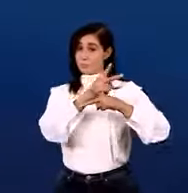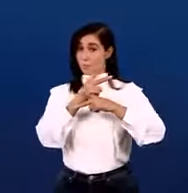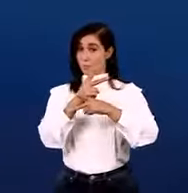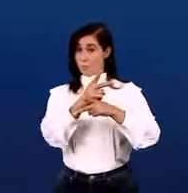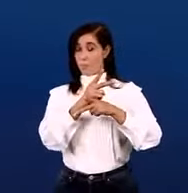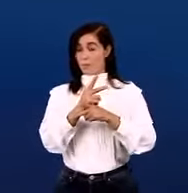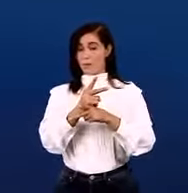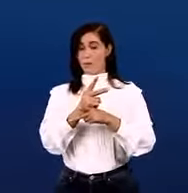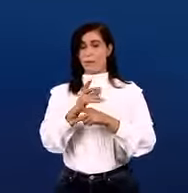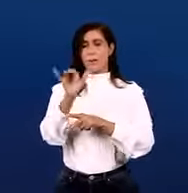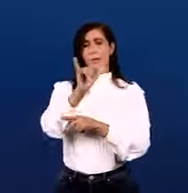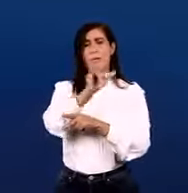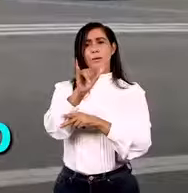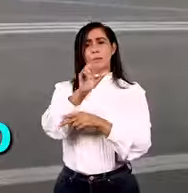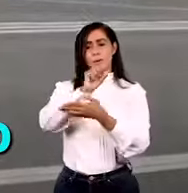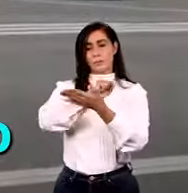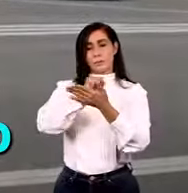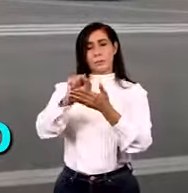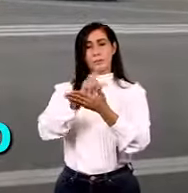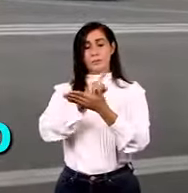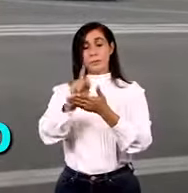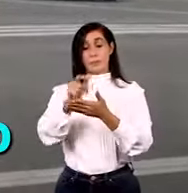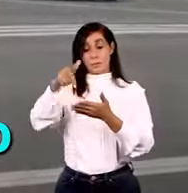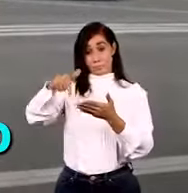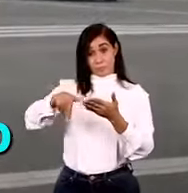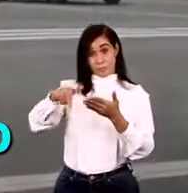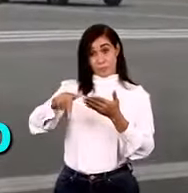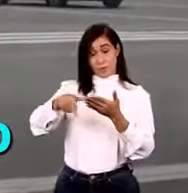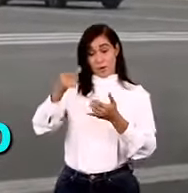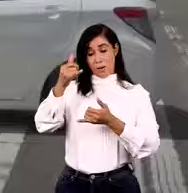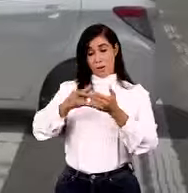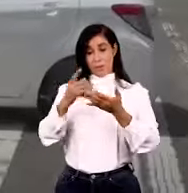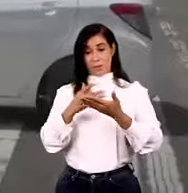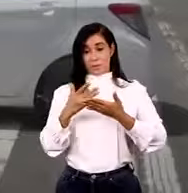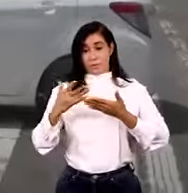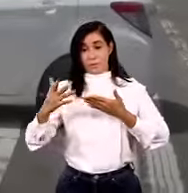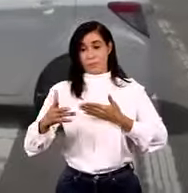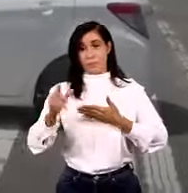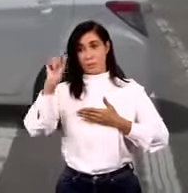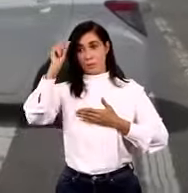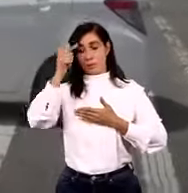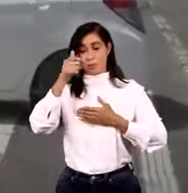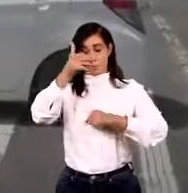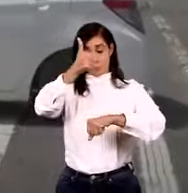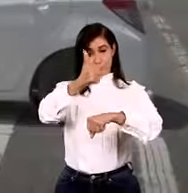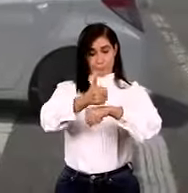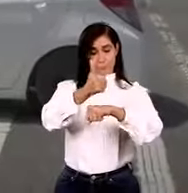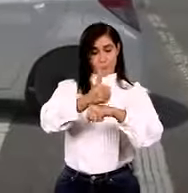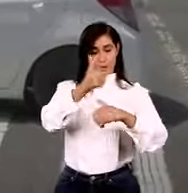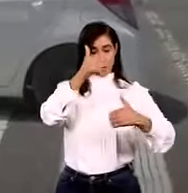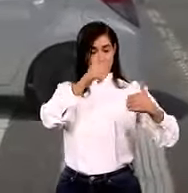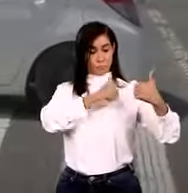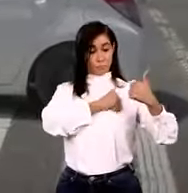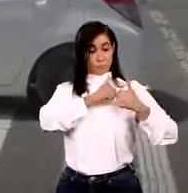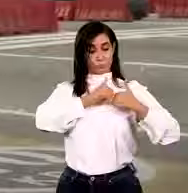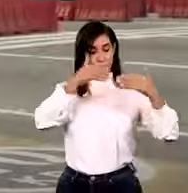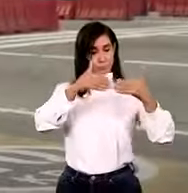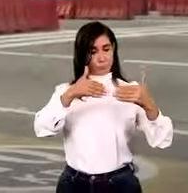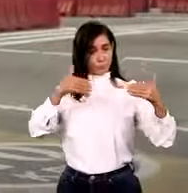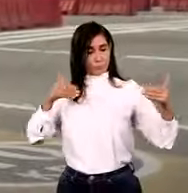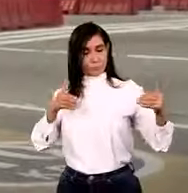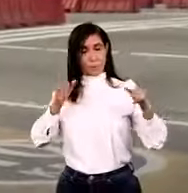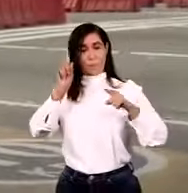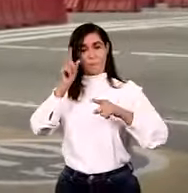Al igual que en Semana Santa, durante este fin de semana largo, el gobierno instaló retenes en los peajes